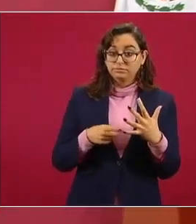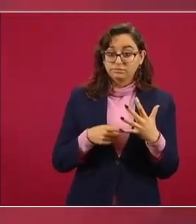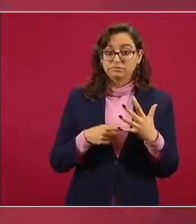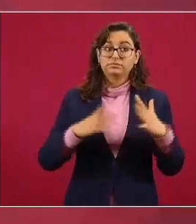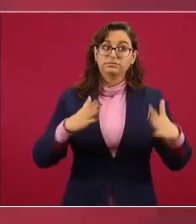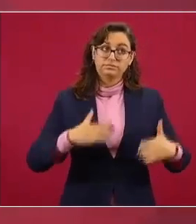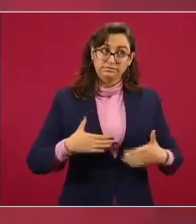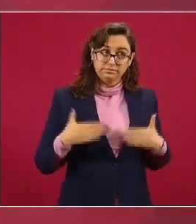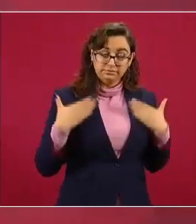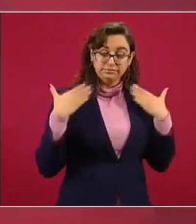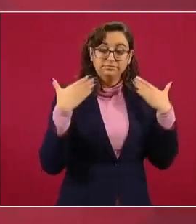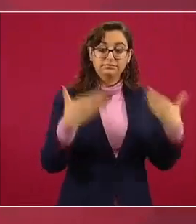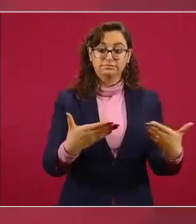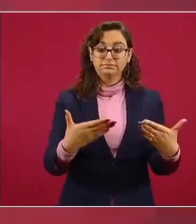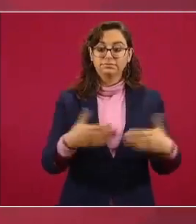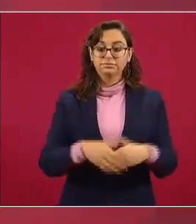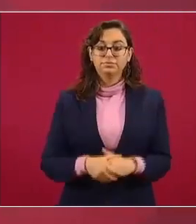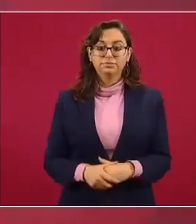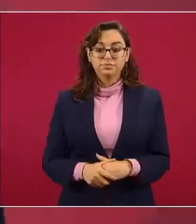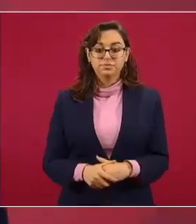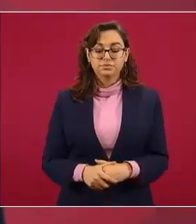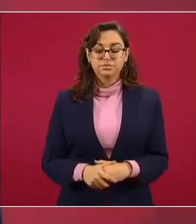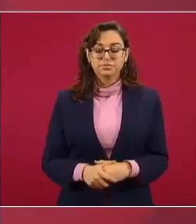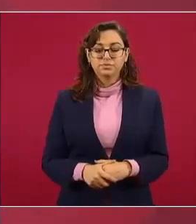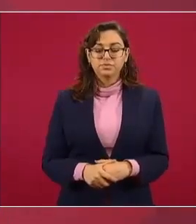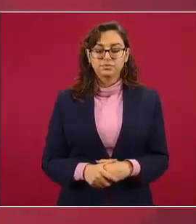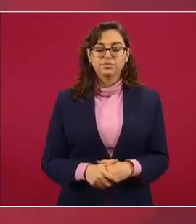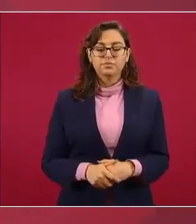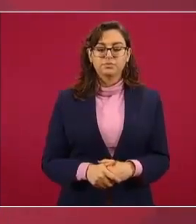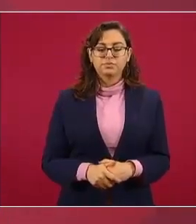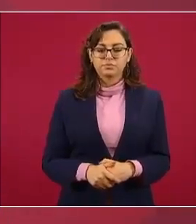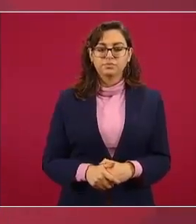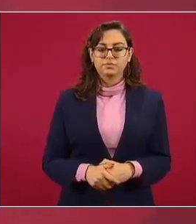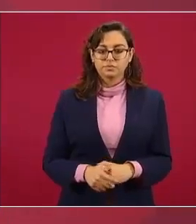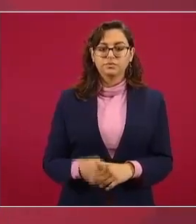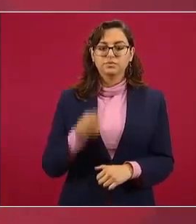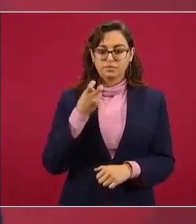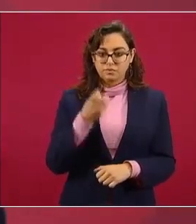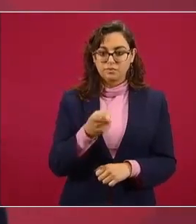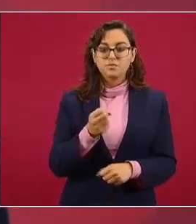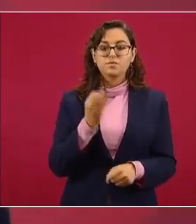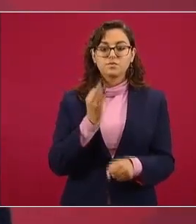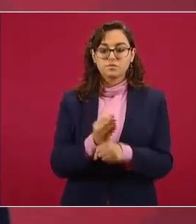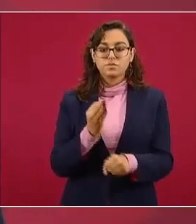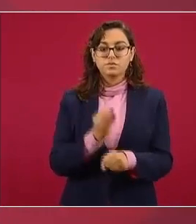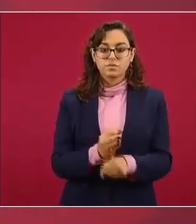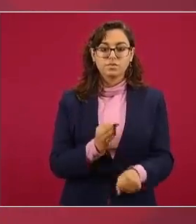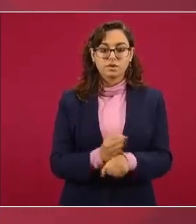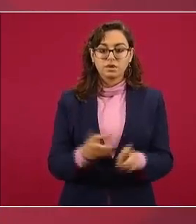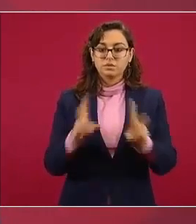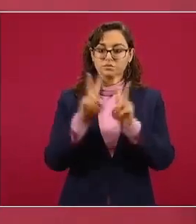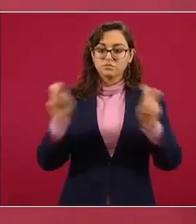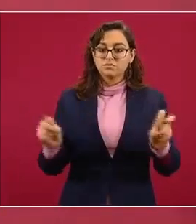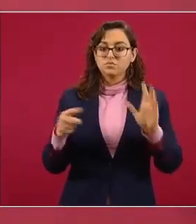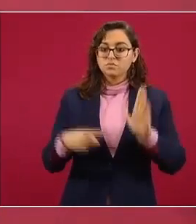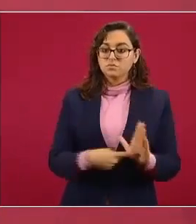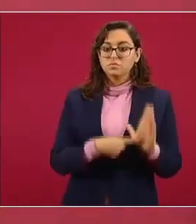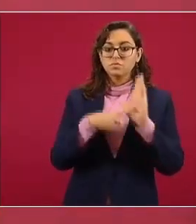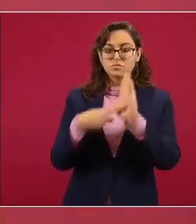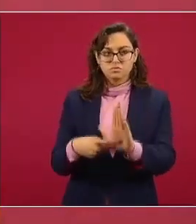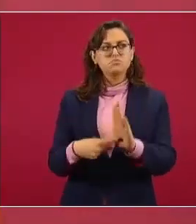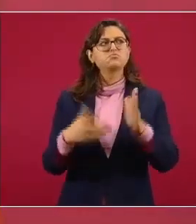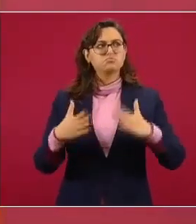confianza y esto es lo que está ahora quedando de manifiesto hay